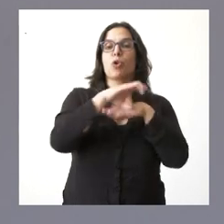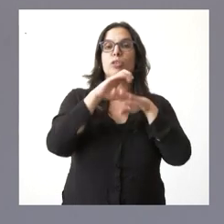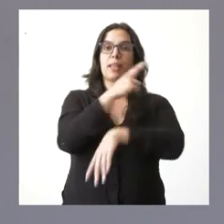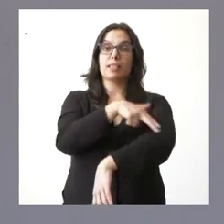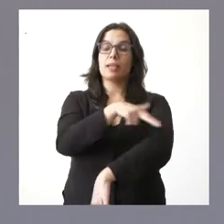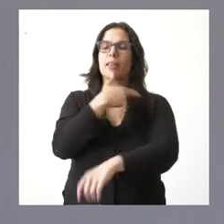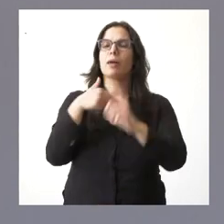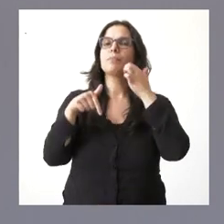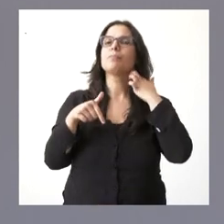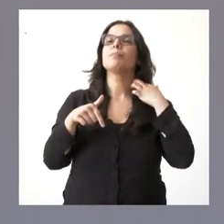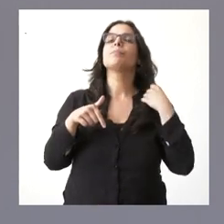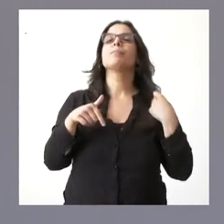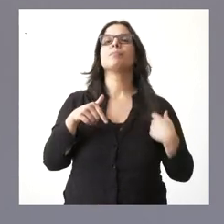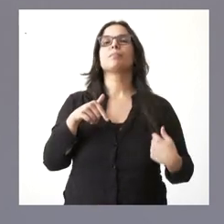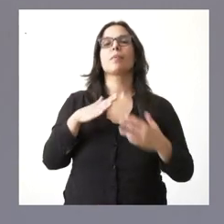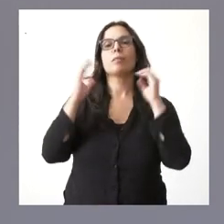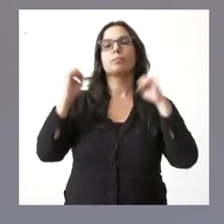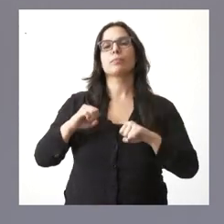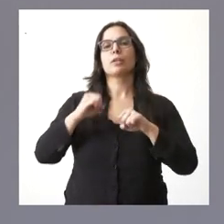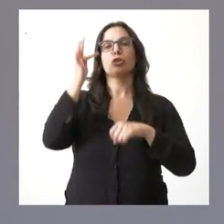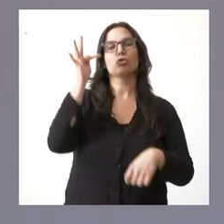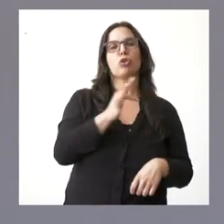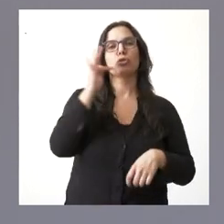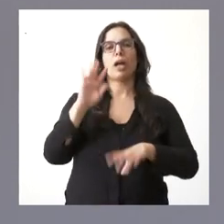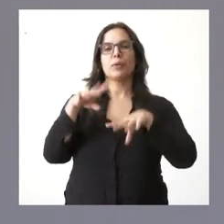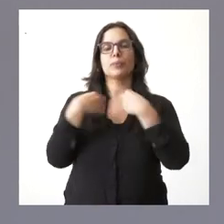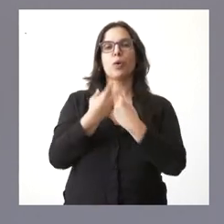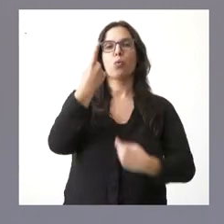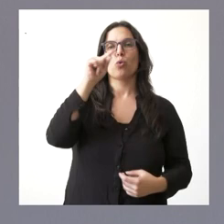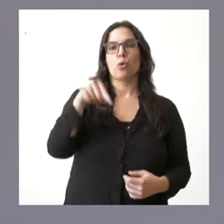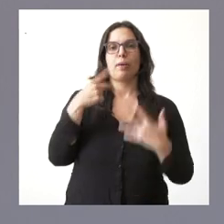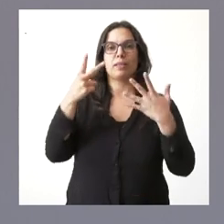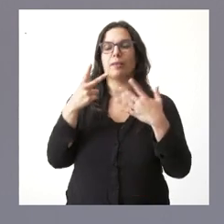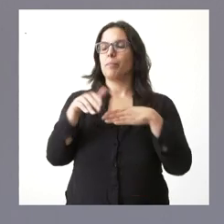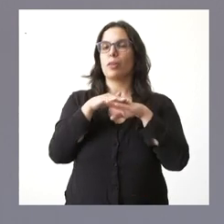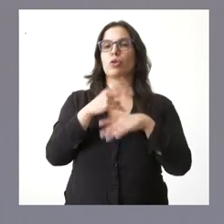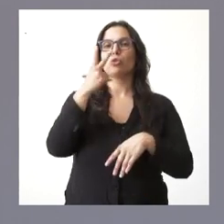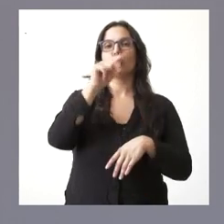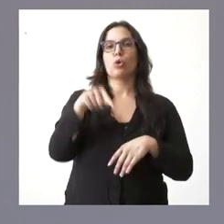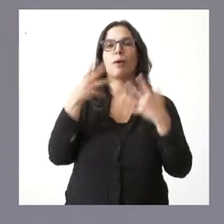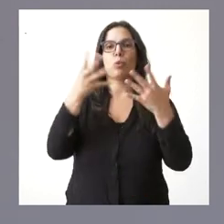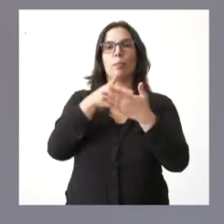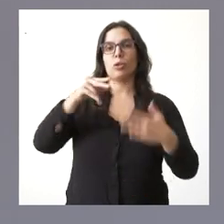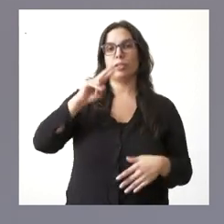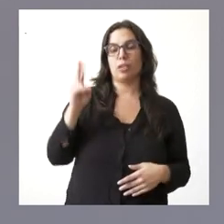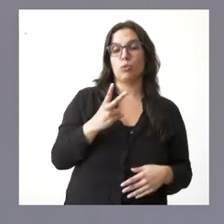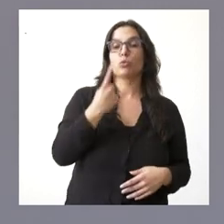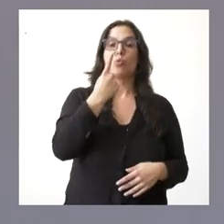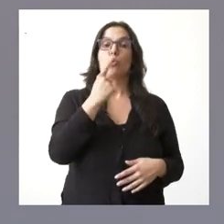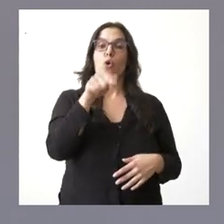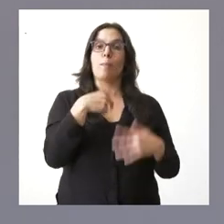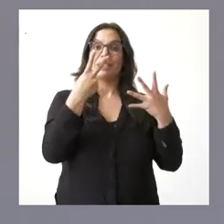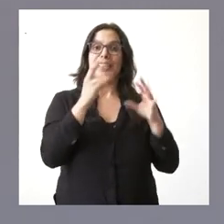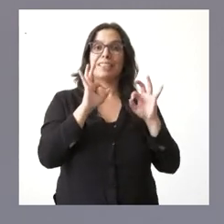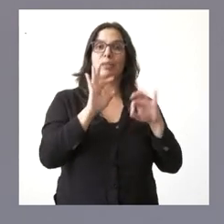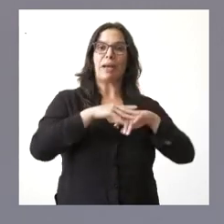estamos hablando de una inversión total de 2,9 millones de euros, 1,7 millones de ellos para